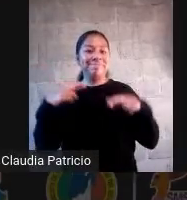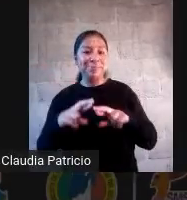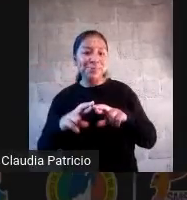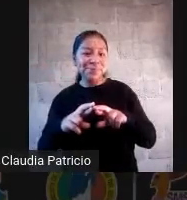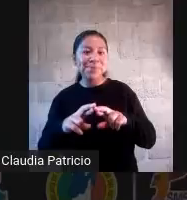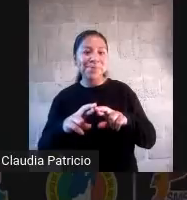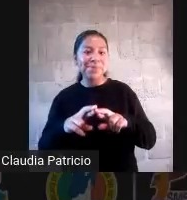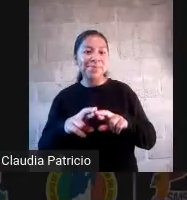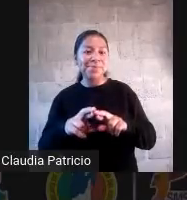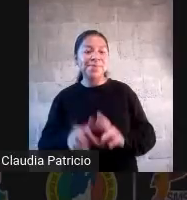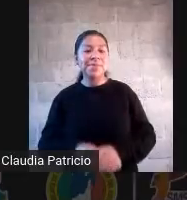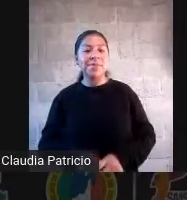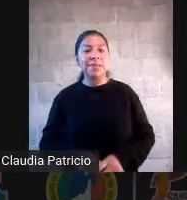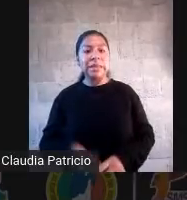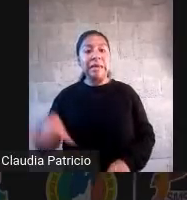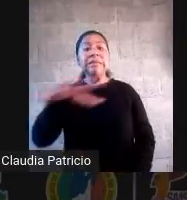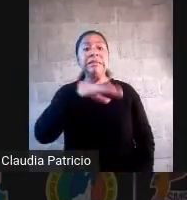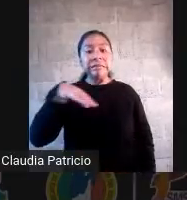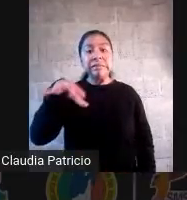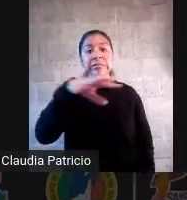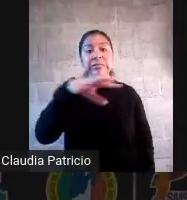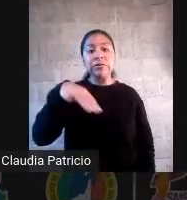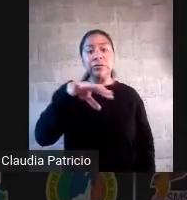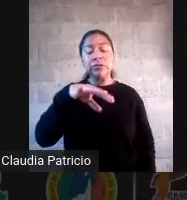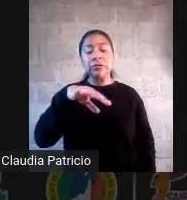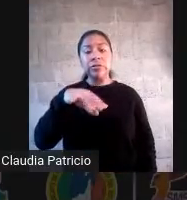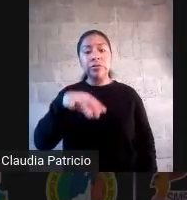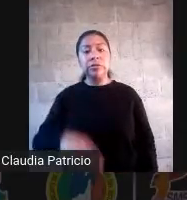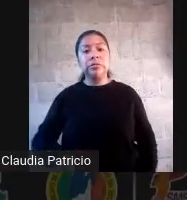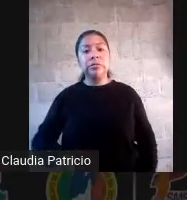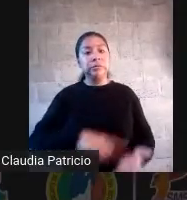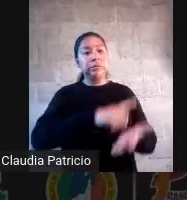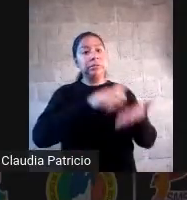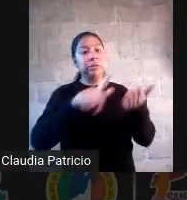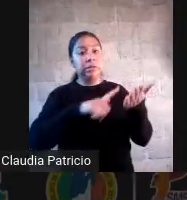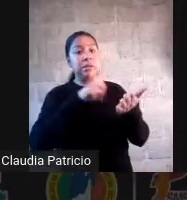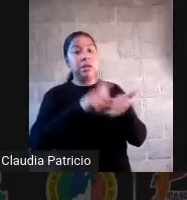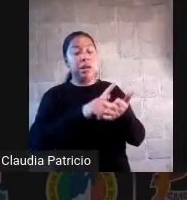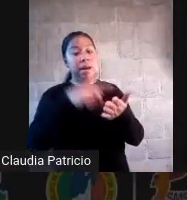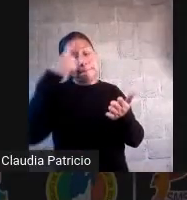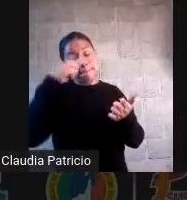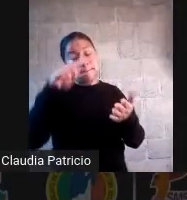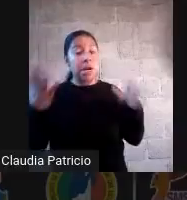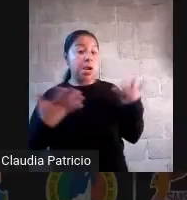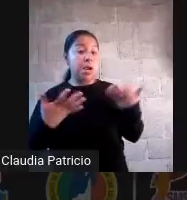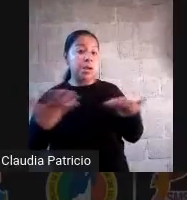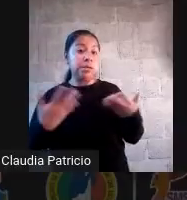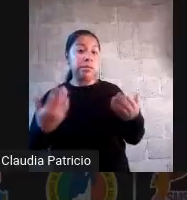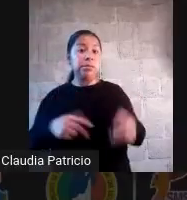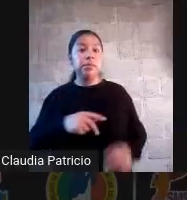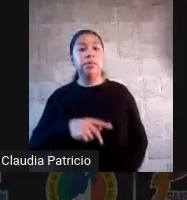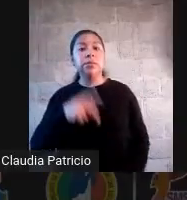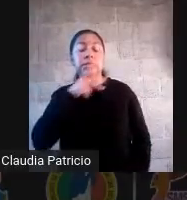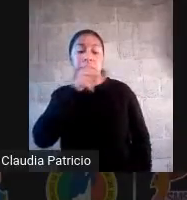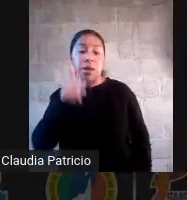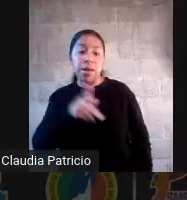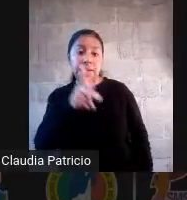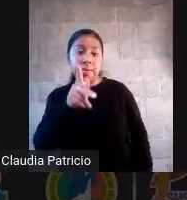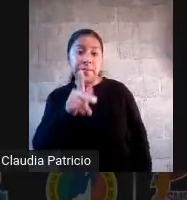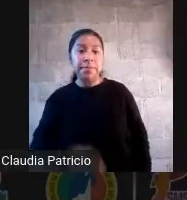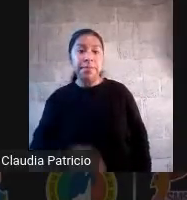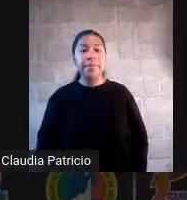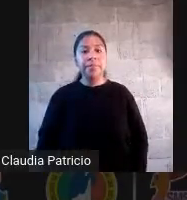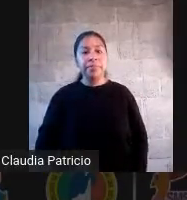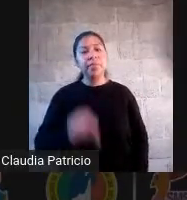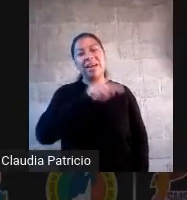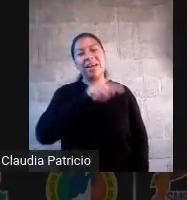en los lineamientos para elaborar reactivos, aunque yo sé que muchos de ustedes saben elaborarlos, pero